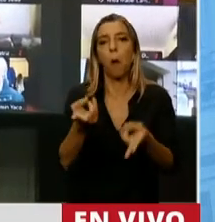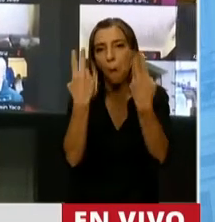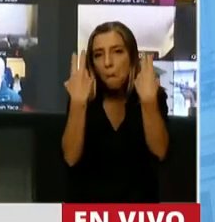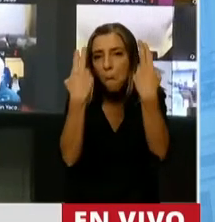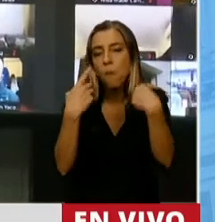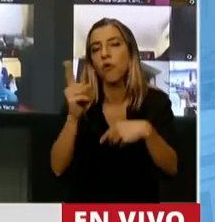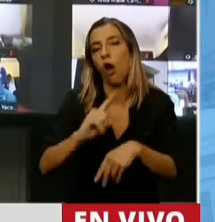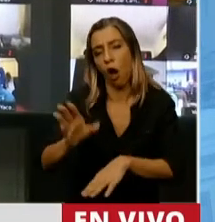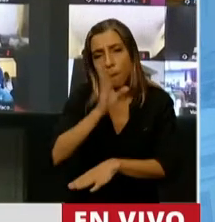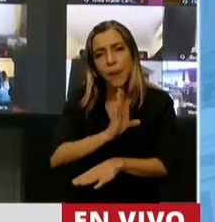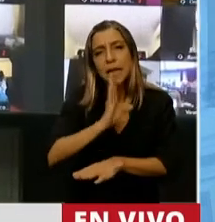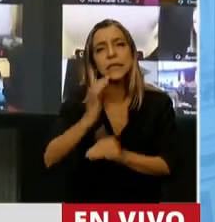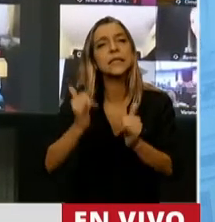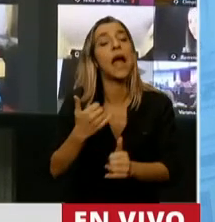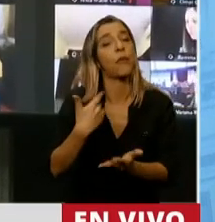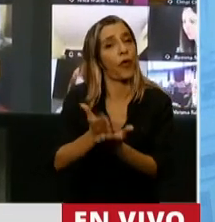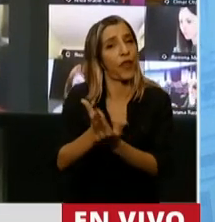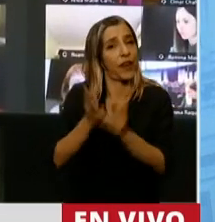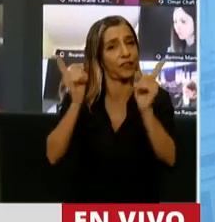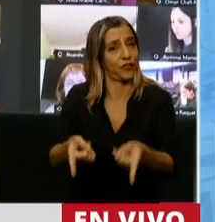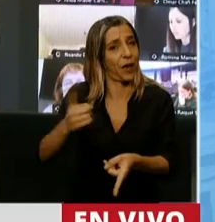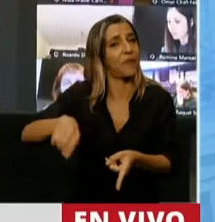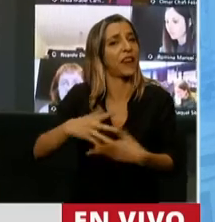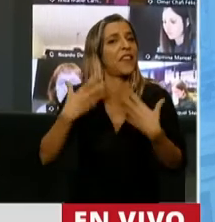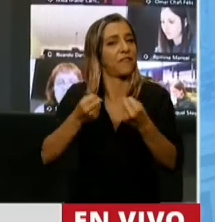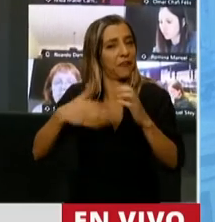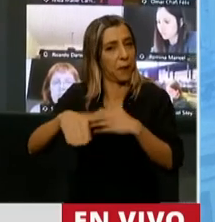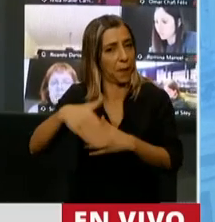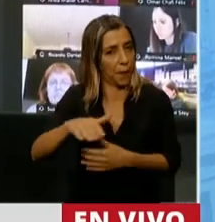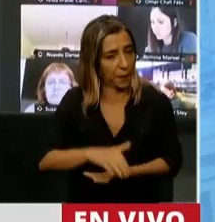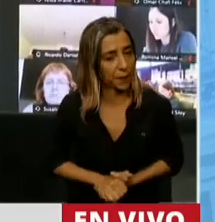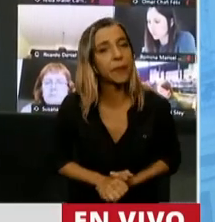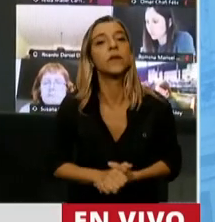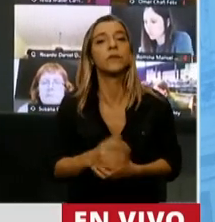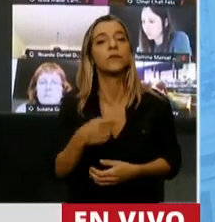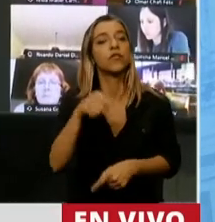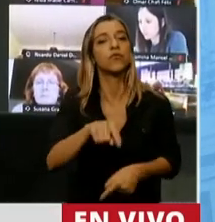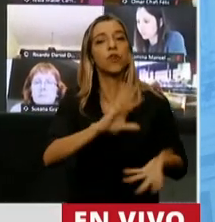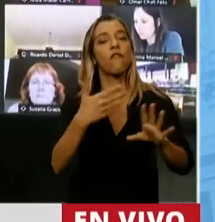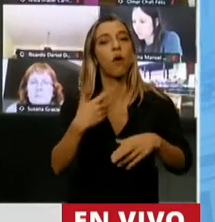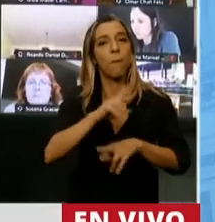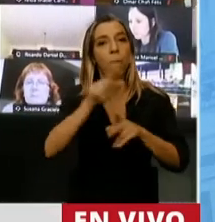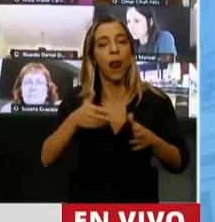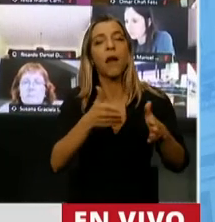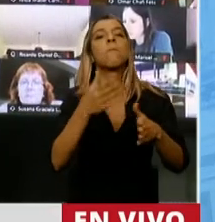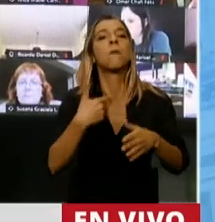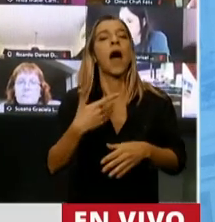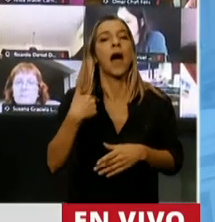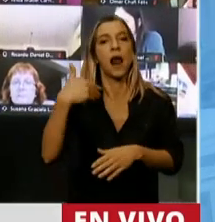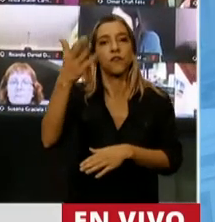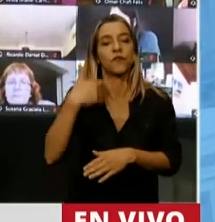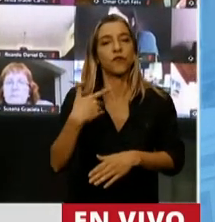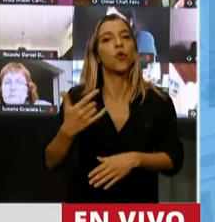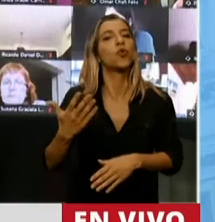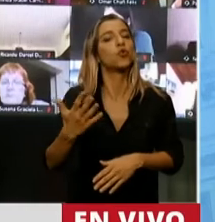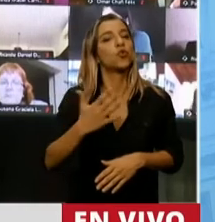prudente, pero sabe defender su derecho. Esto es parte del camino que abrirá paso a una salida a favor del pueblo y de la